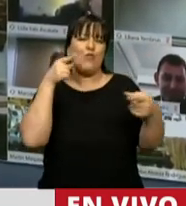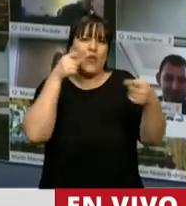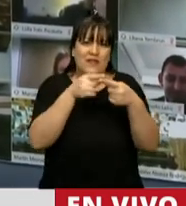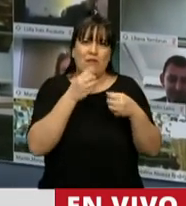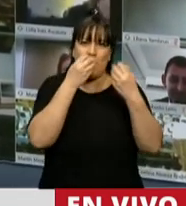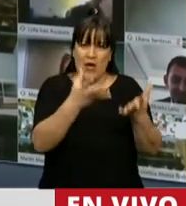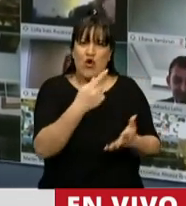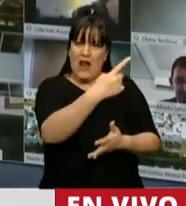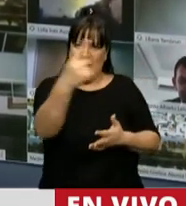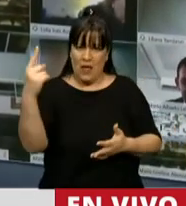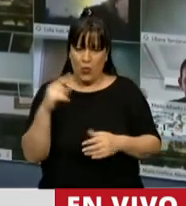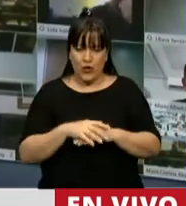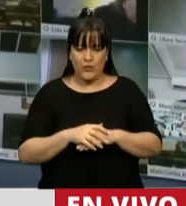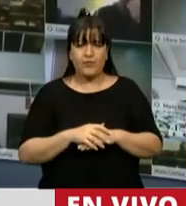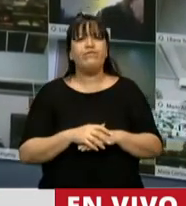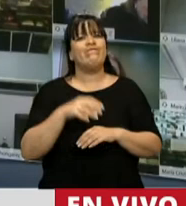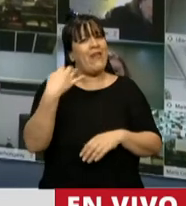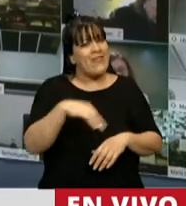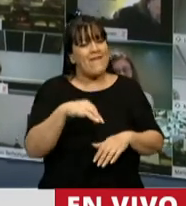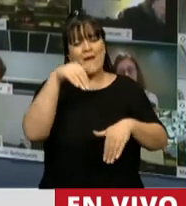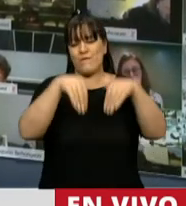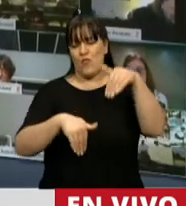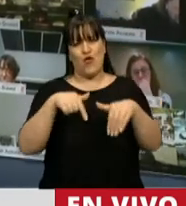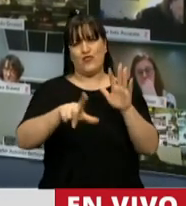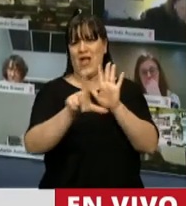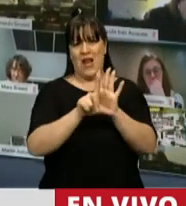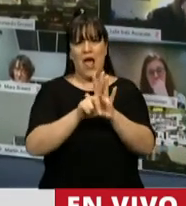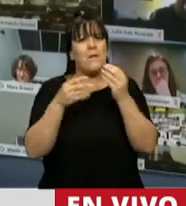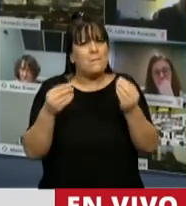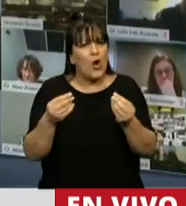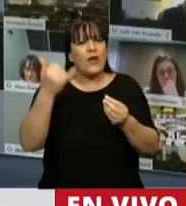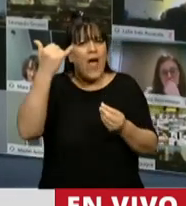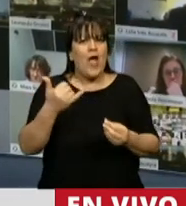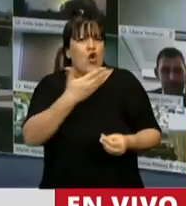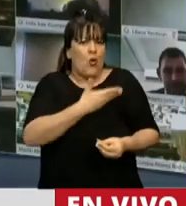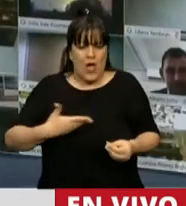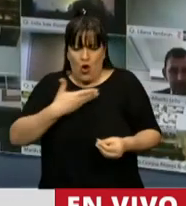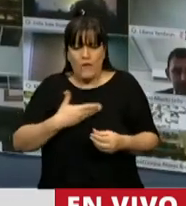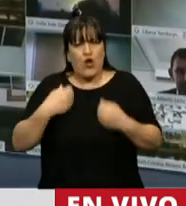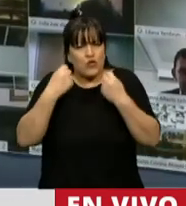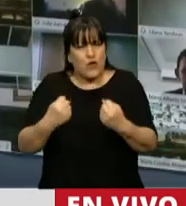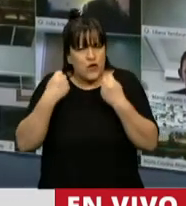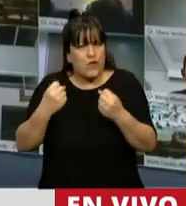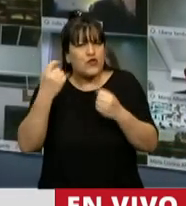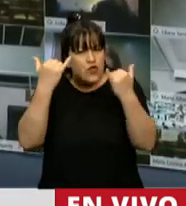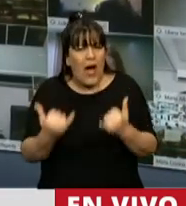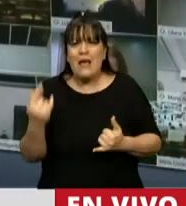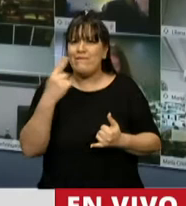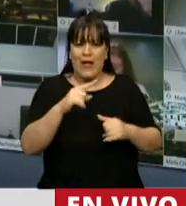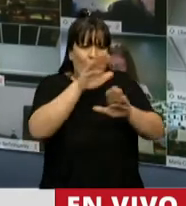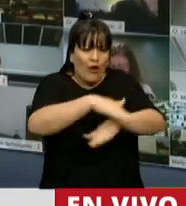Señora Presidenta, tenemos que votar esta ley porque pese a los esfuerzos de los gobiernos, los niños en la Argentina